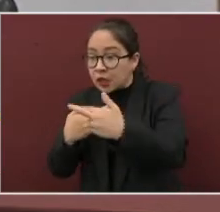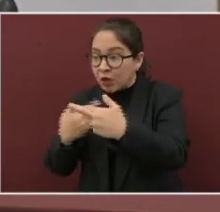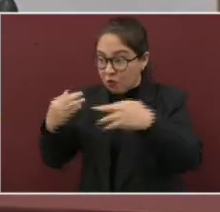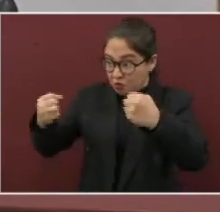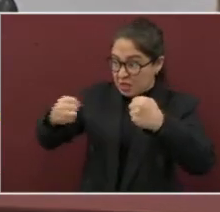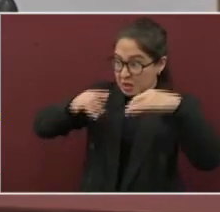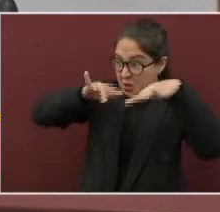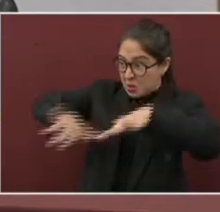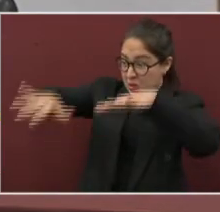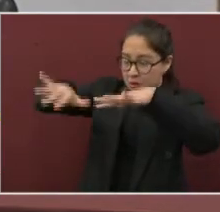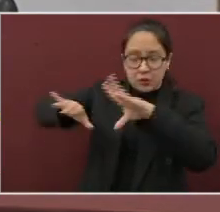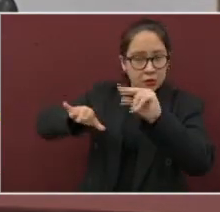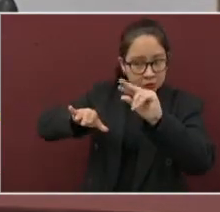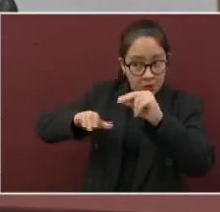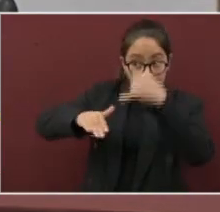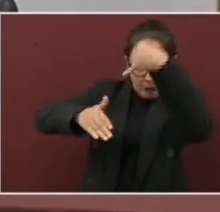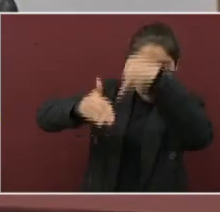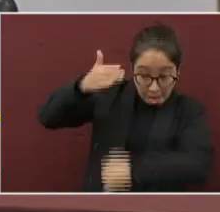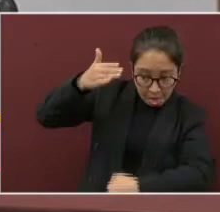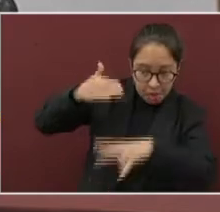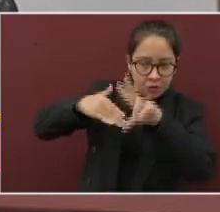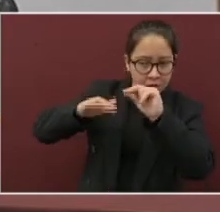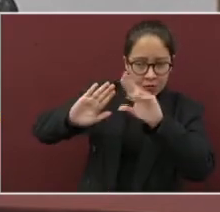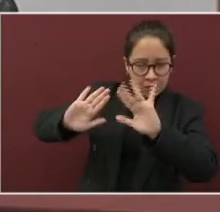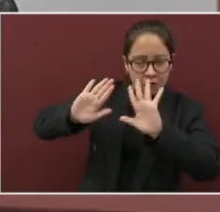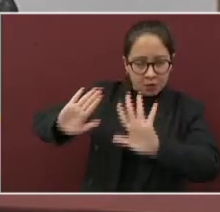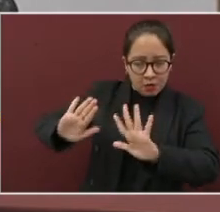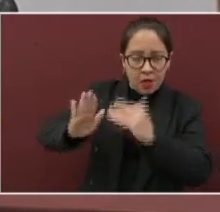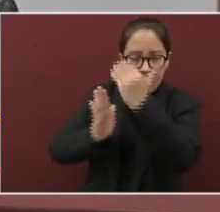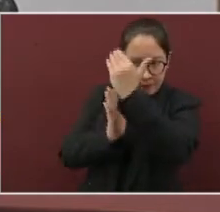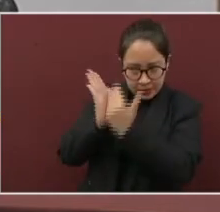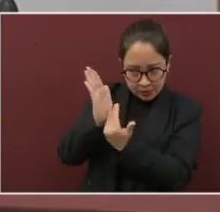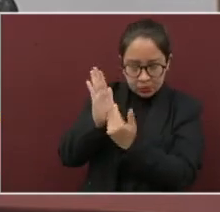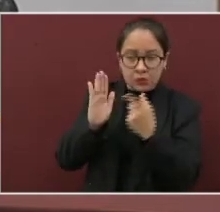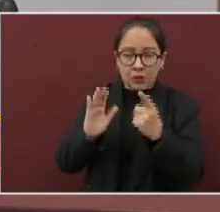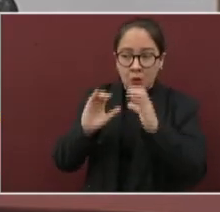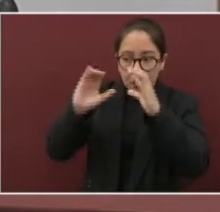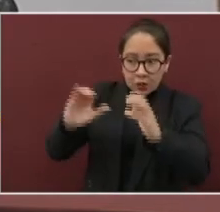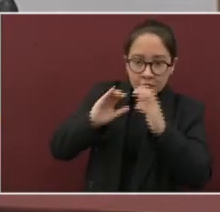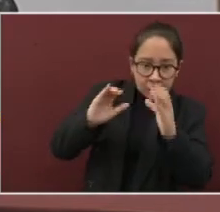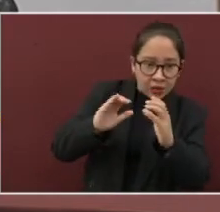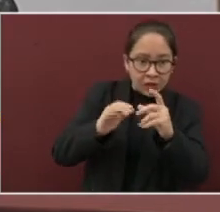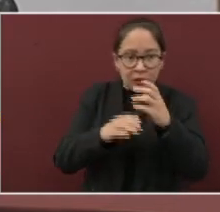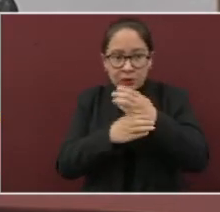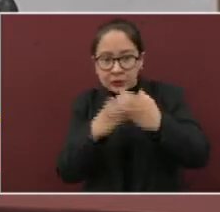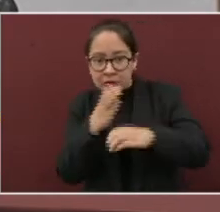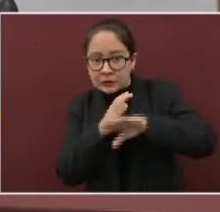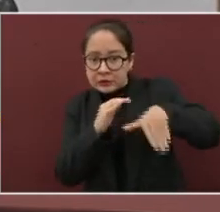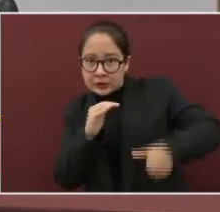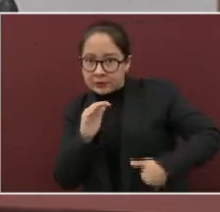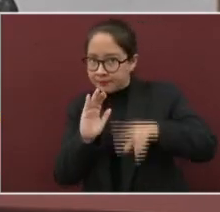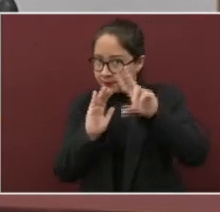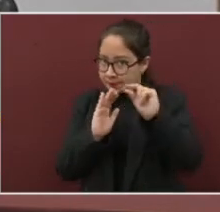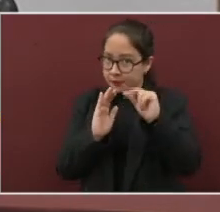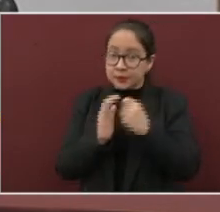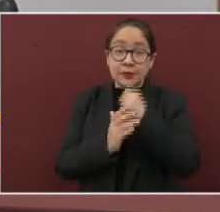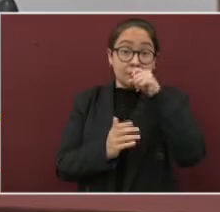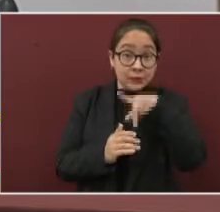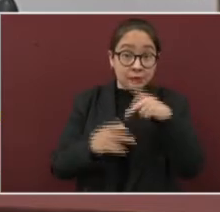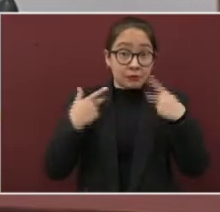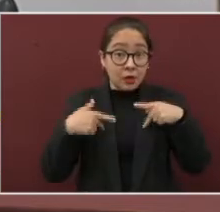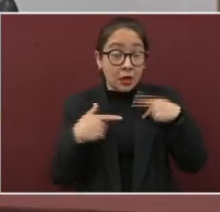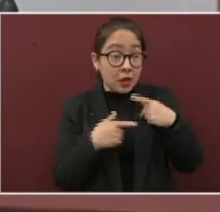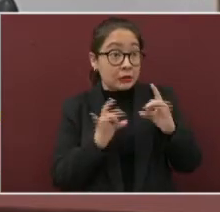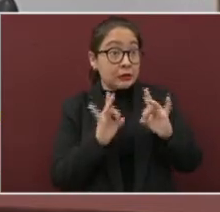asimismo, que se encuentren limpias de objetos cortantes. Ubicar también los puntos en los que están las personas que los